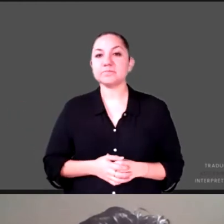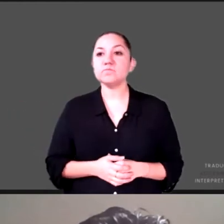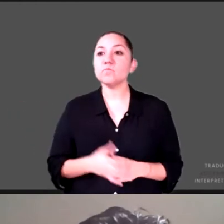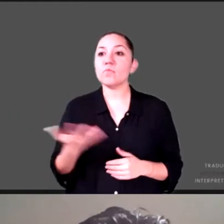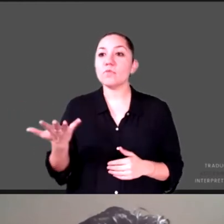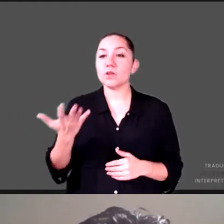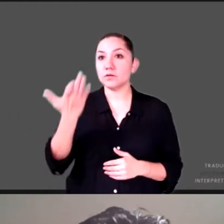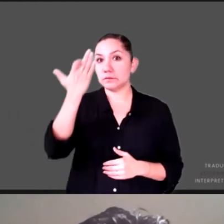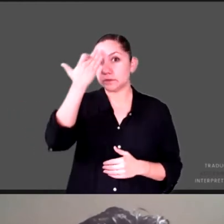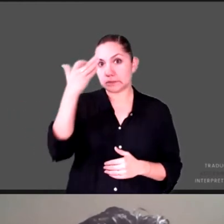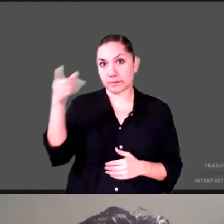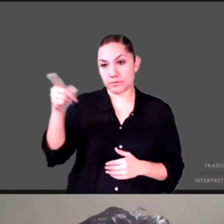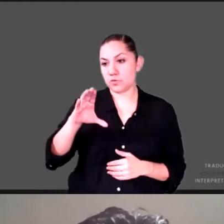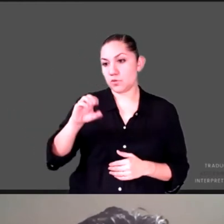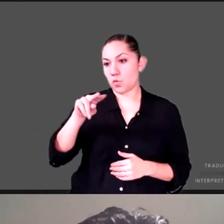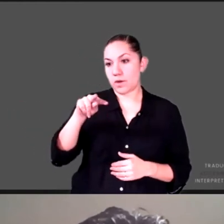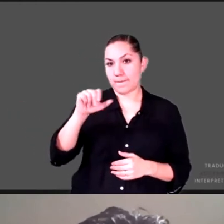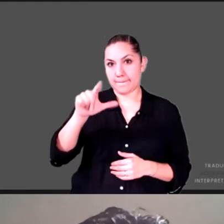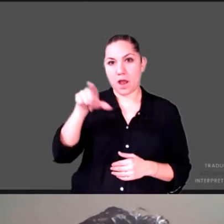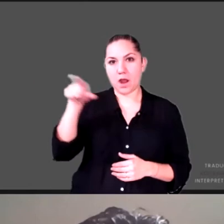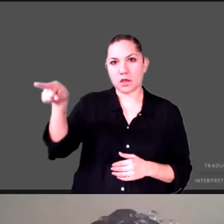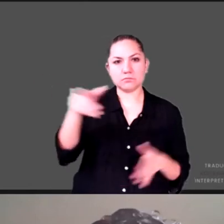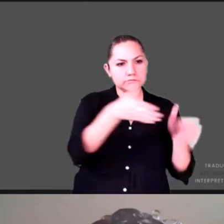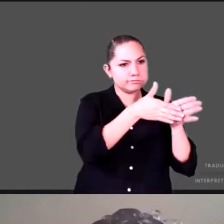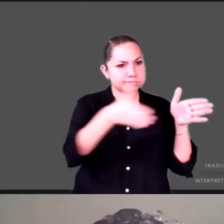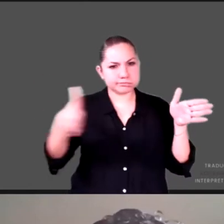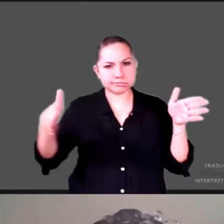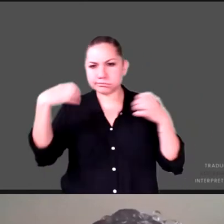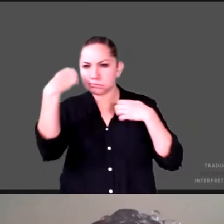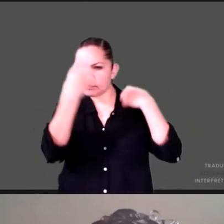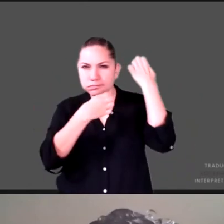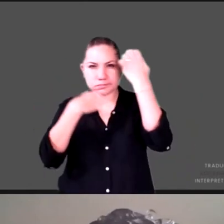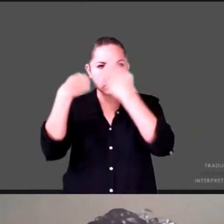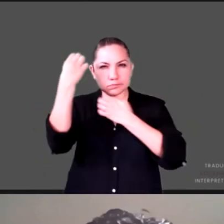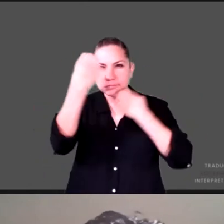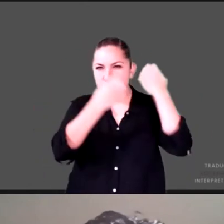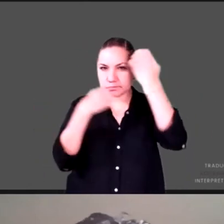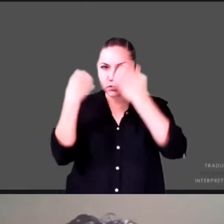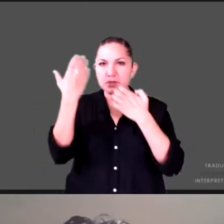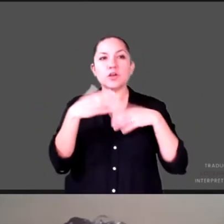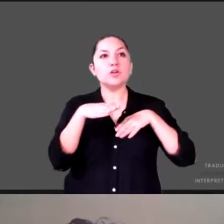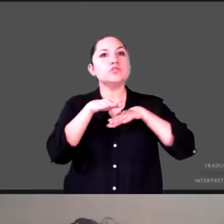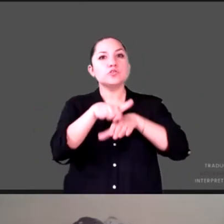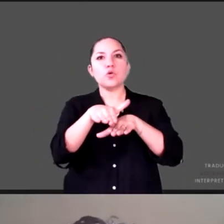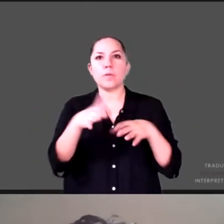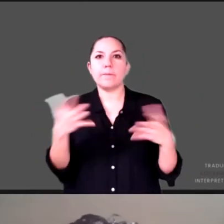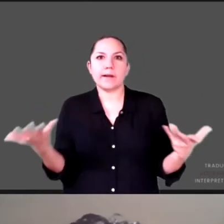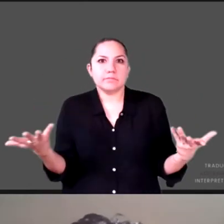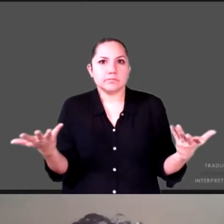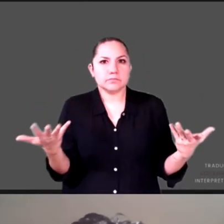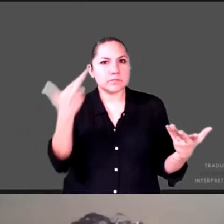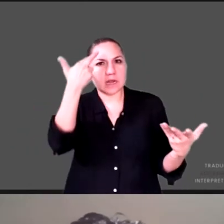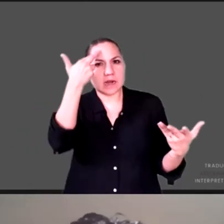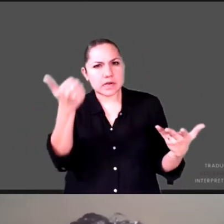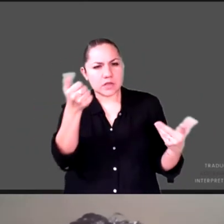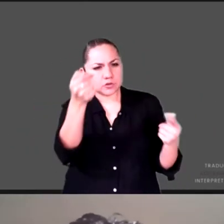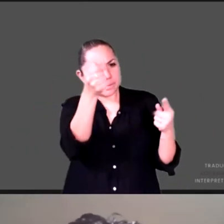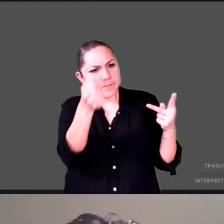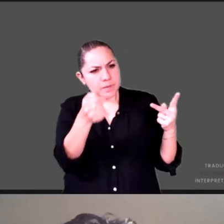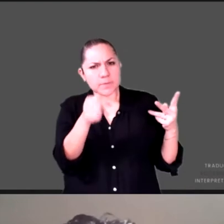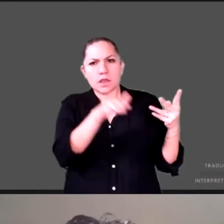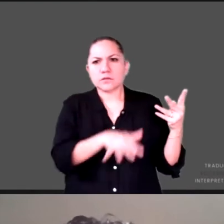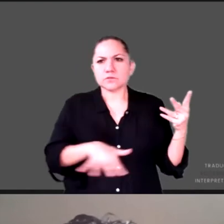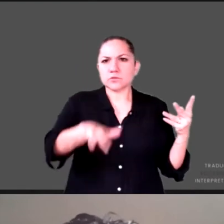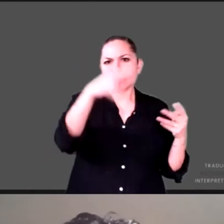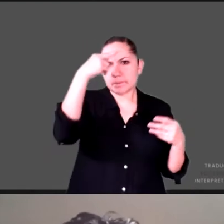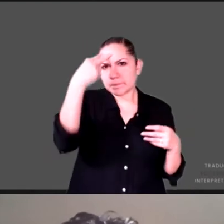esta evaluación que hace Coneval de los indicadores que producen vulnerabilidad y pobreza en nuestro país y cómo se vinculan con